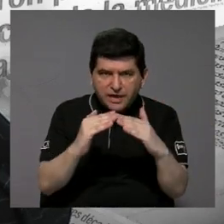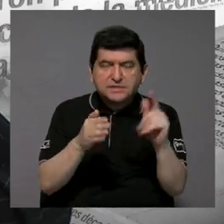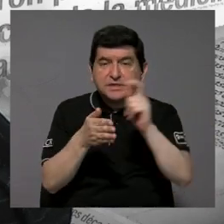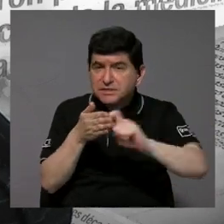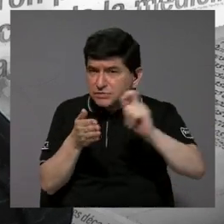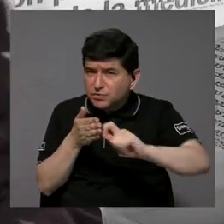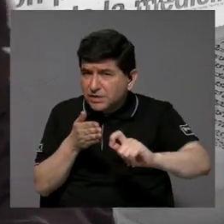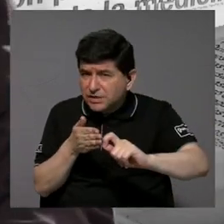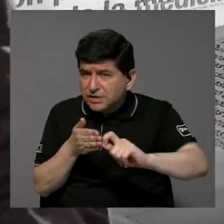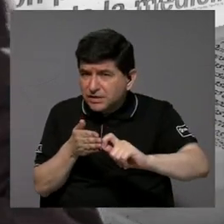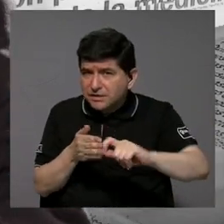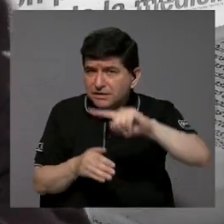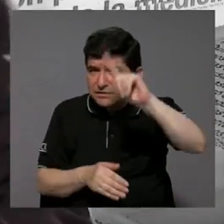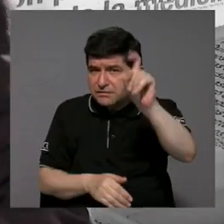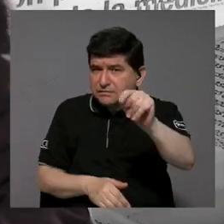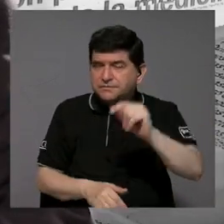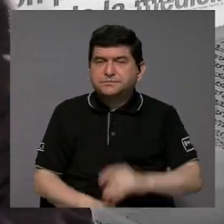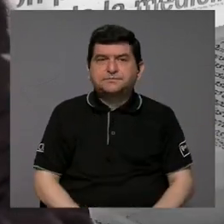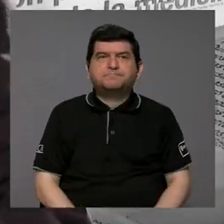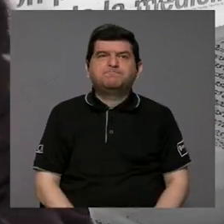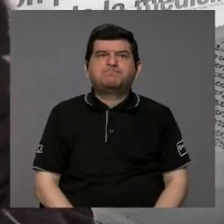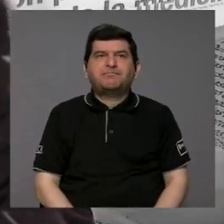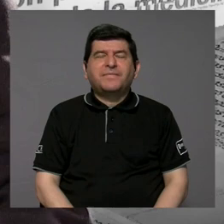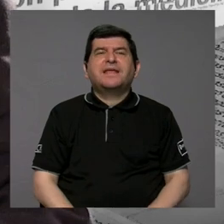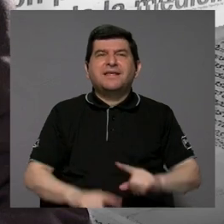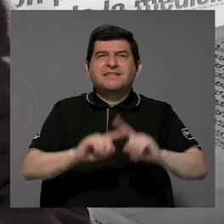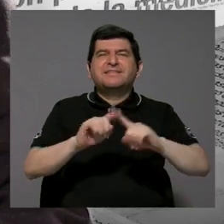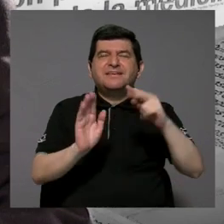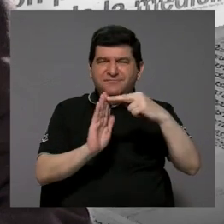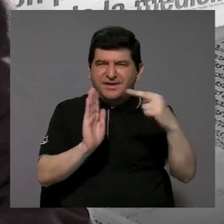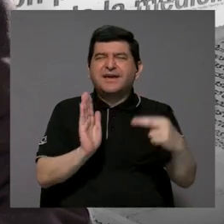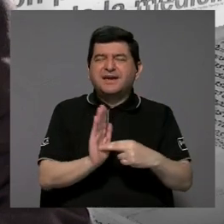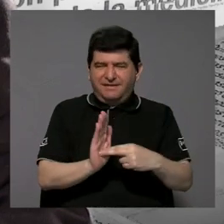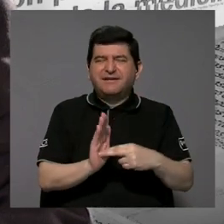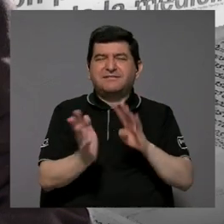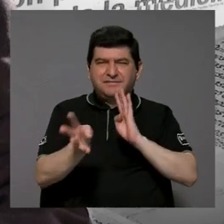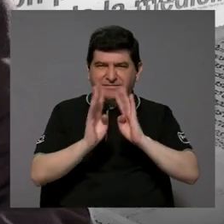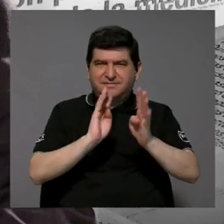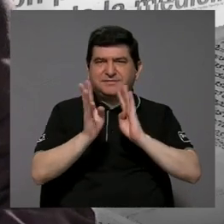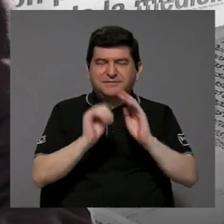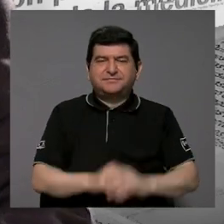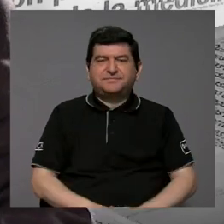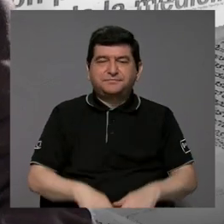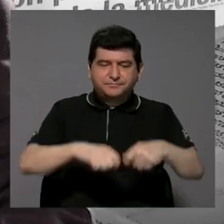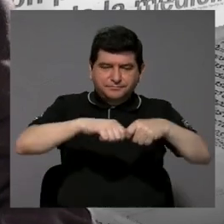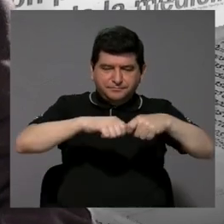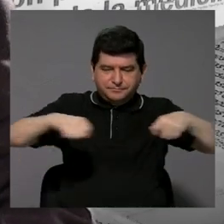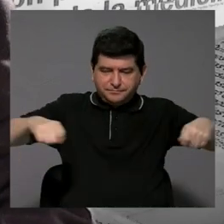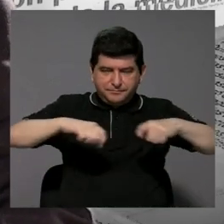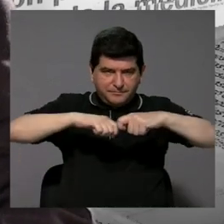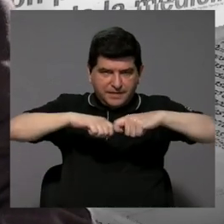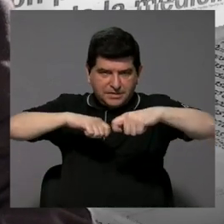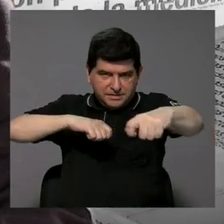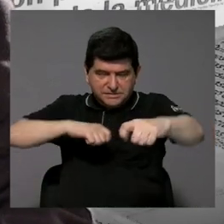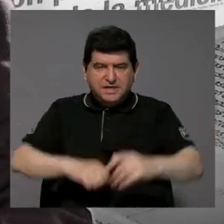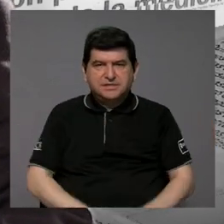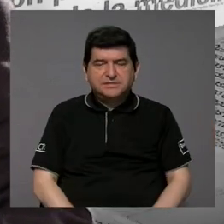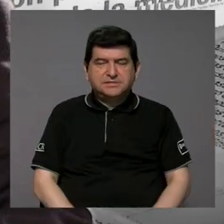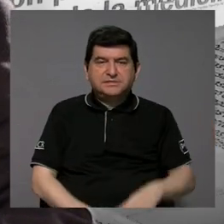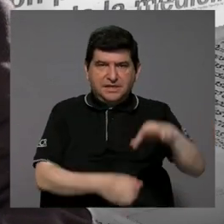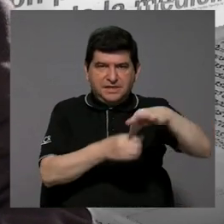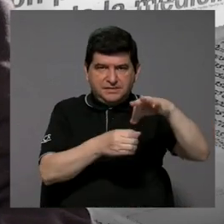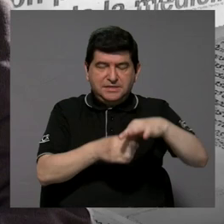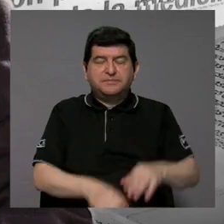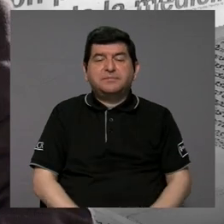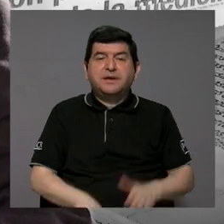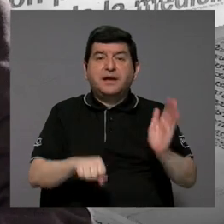escuelas? Hay ciertos reglamentos que hablan de distancias para algunos cultivos,